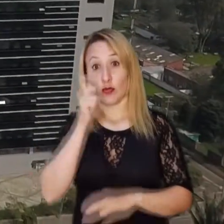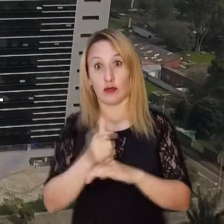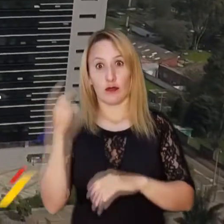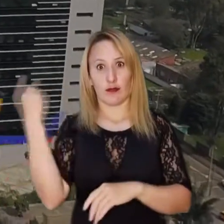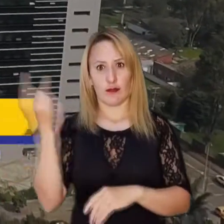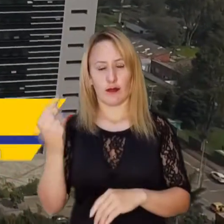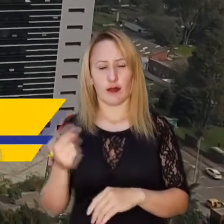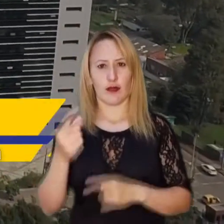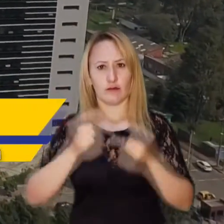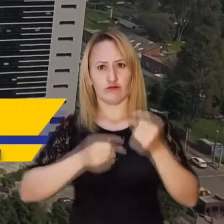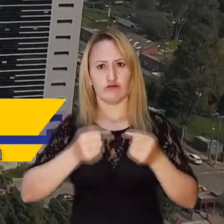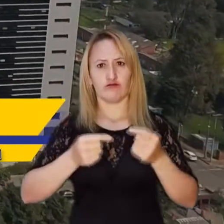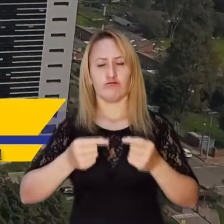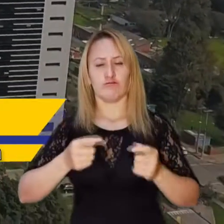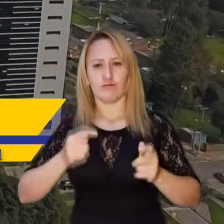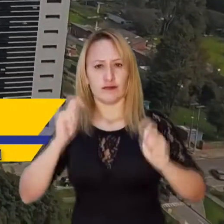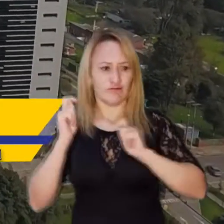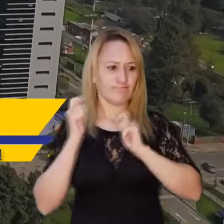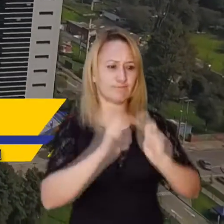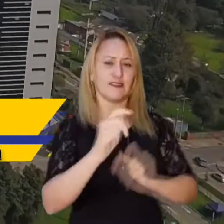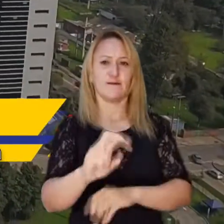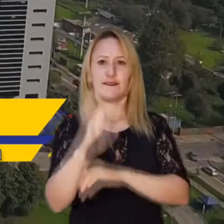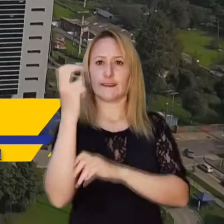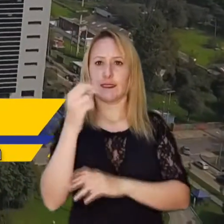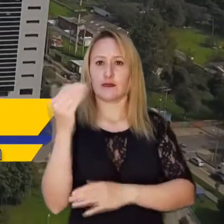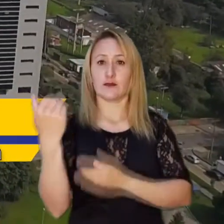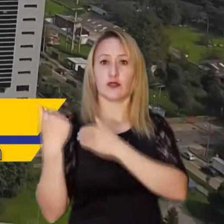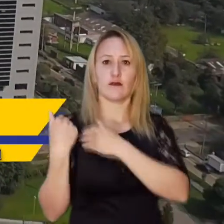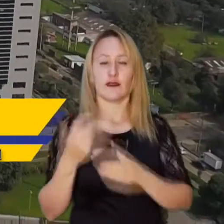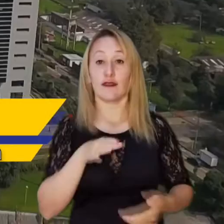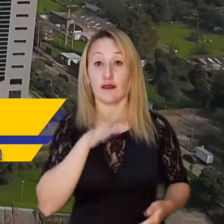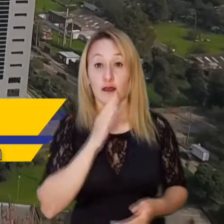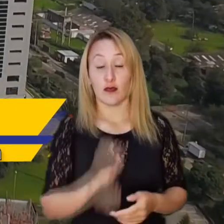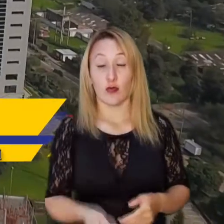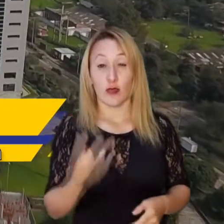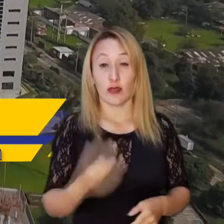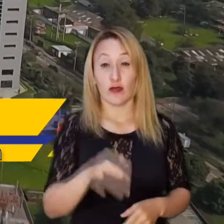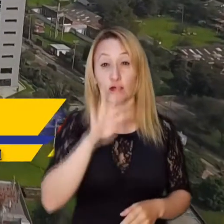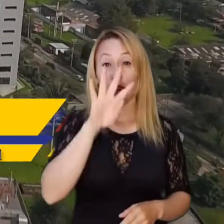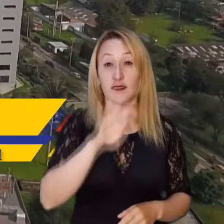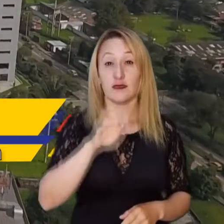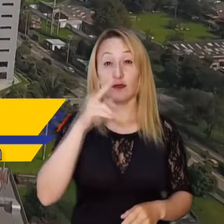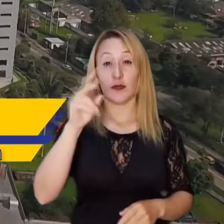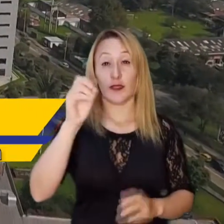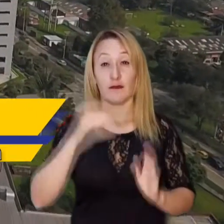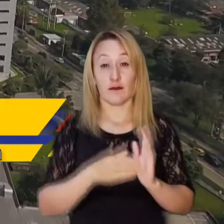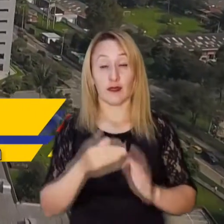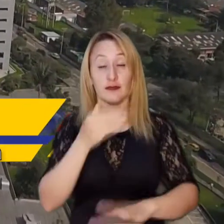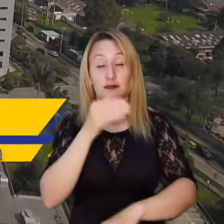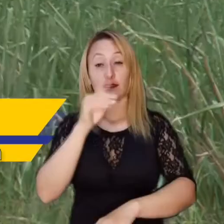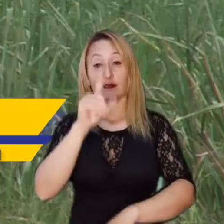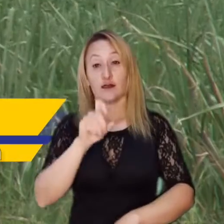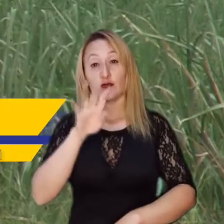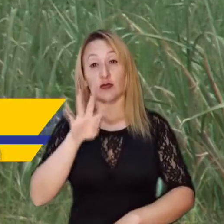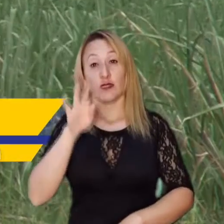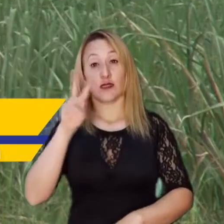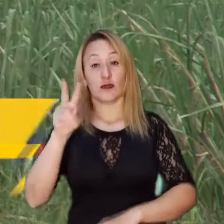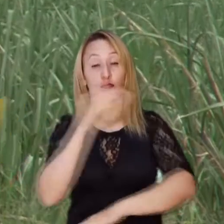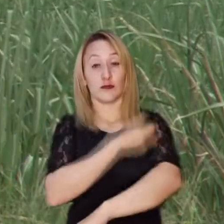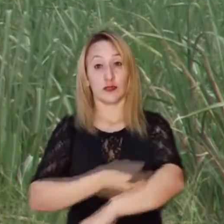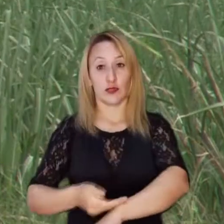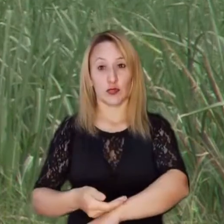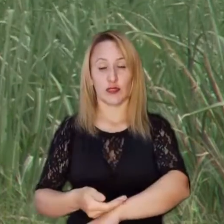La Contraloría General de la República imputó responsabilidad fiscal por 920.646 millones de pesos